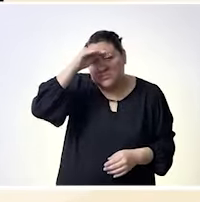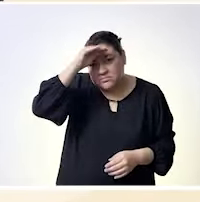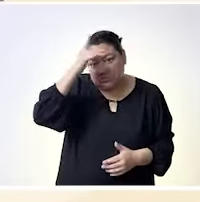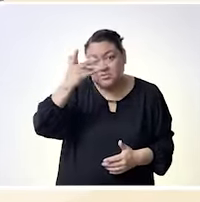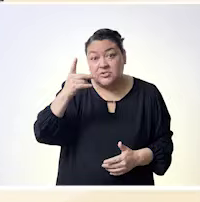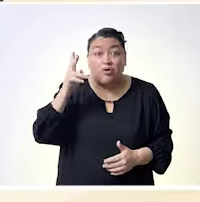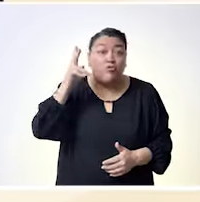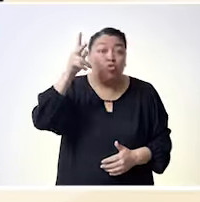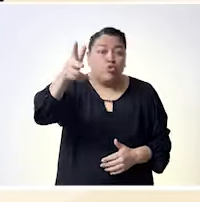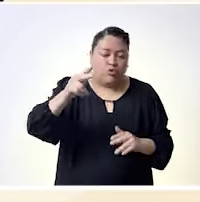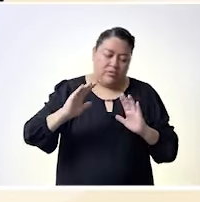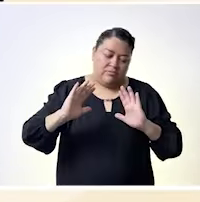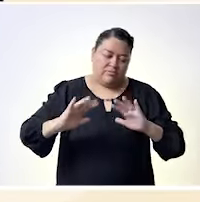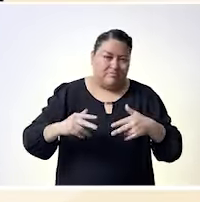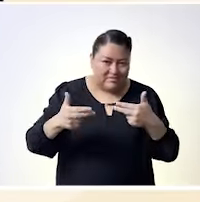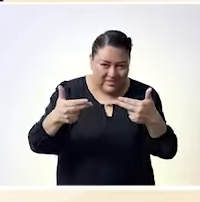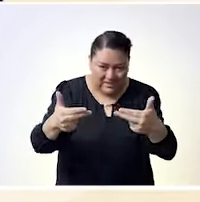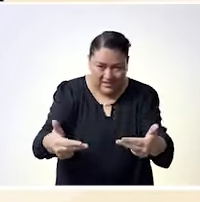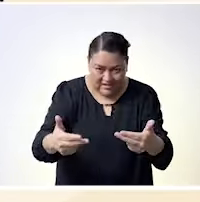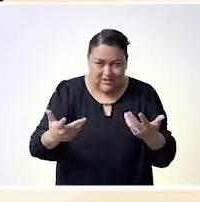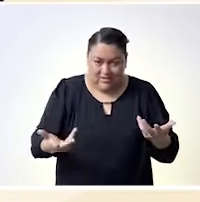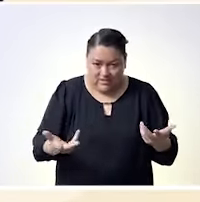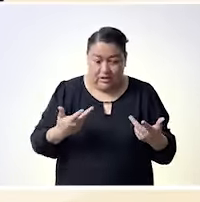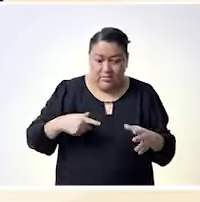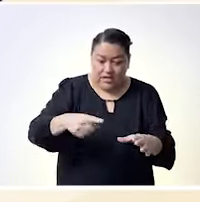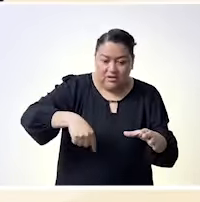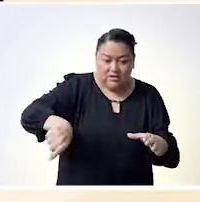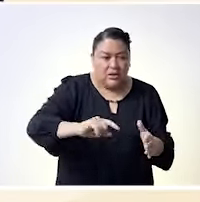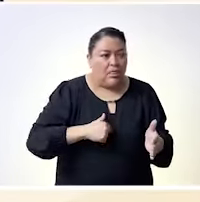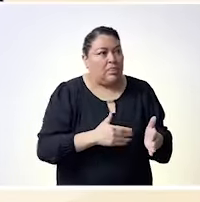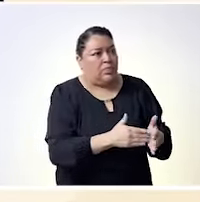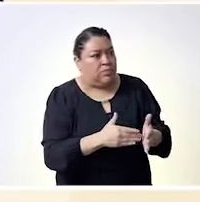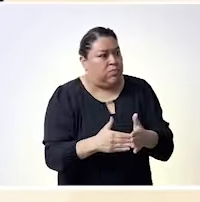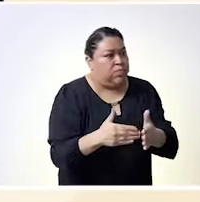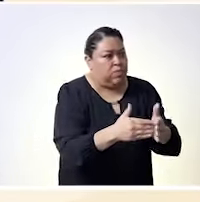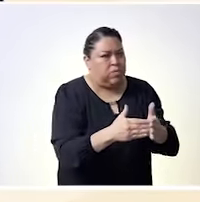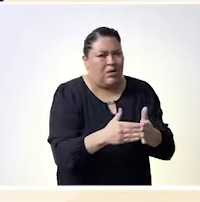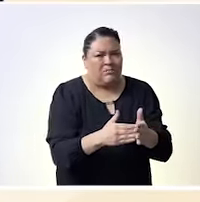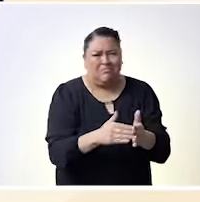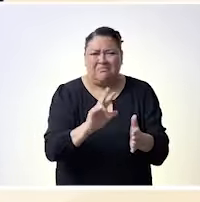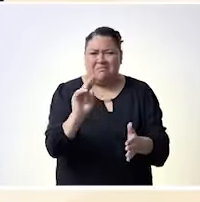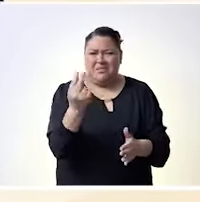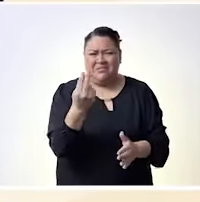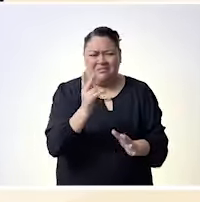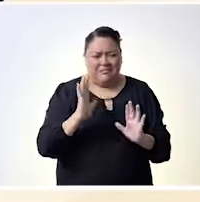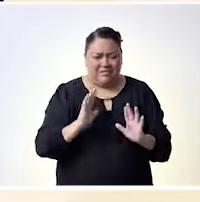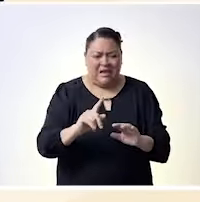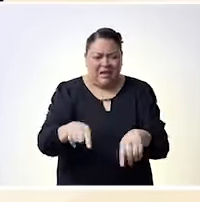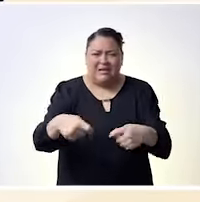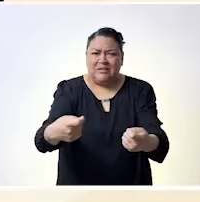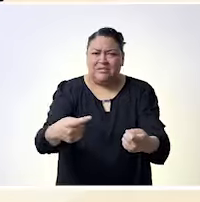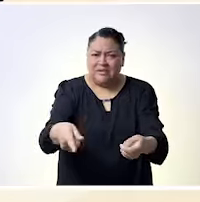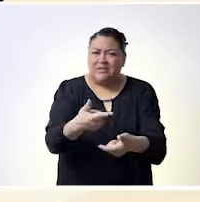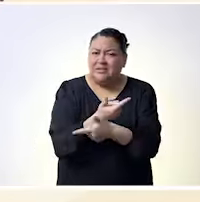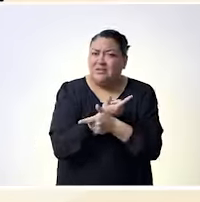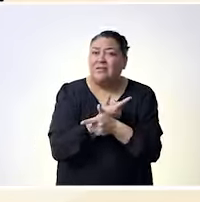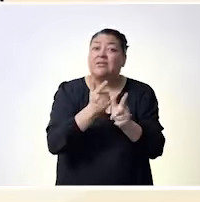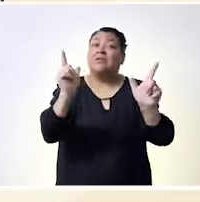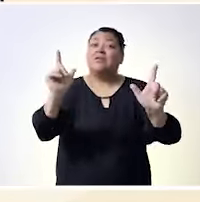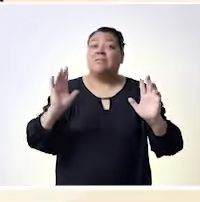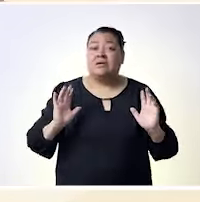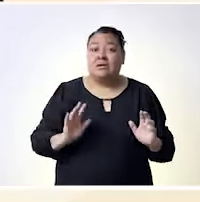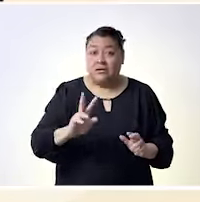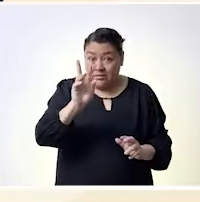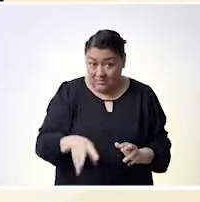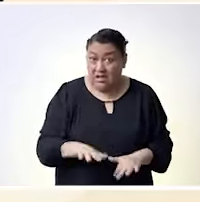una pista de carreras ¿no? y donde el varón corre libremente ¿no? y la mujer viene ahí cubriéndose